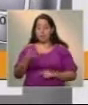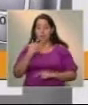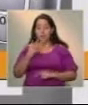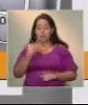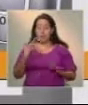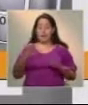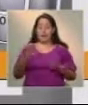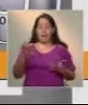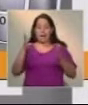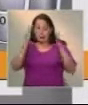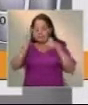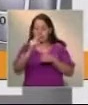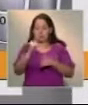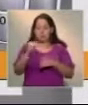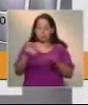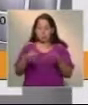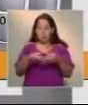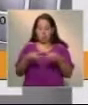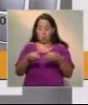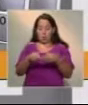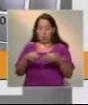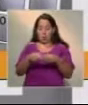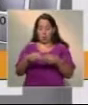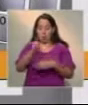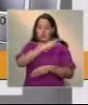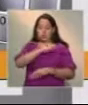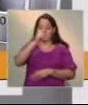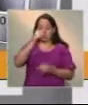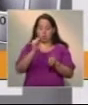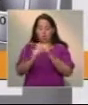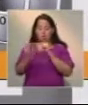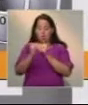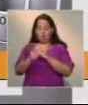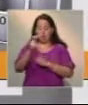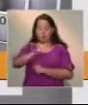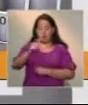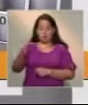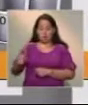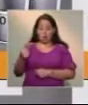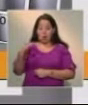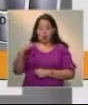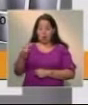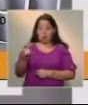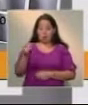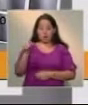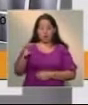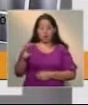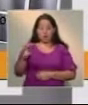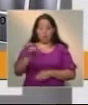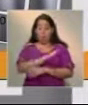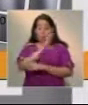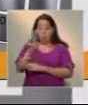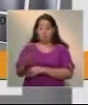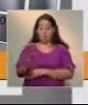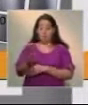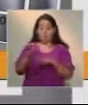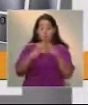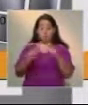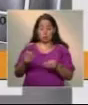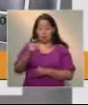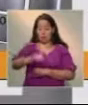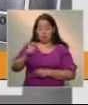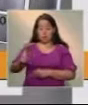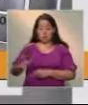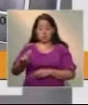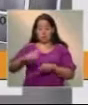actuó con la prudencia, con nuestro cuerpo de la dirección de deporte y las personas que estaban presentes, sobre todo para proteger cualquiera